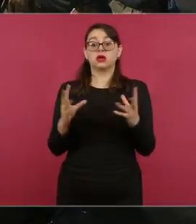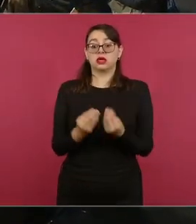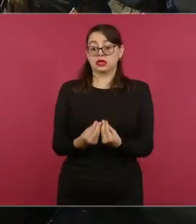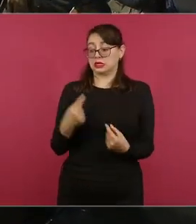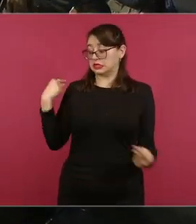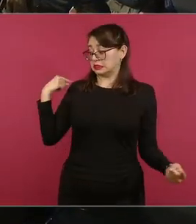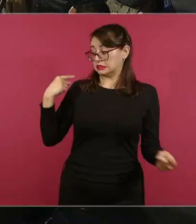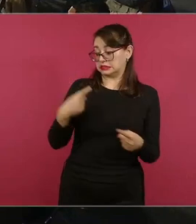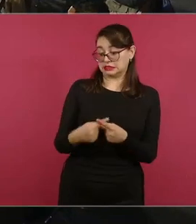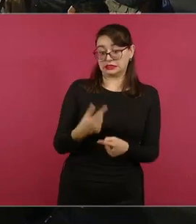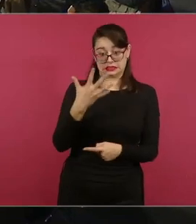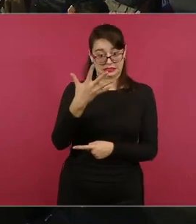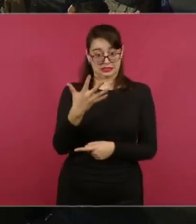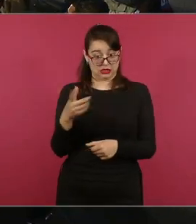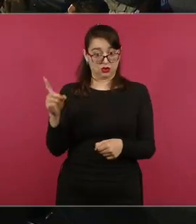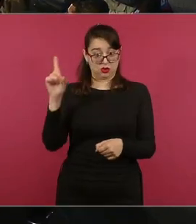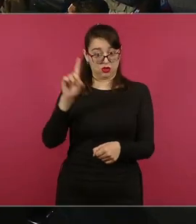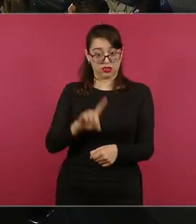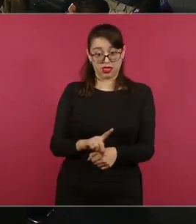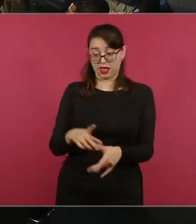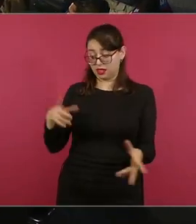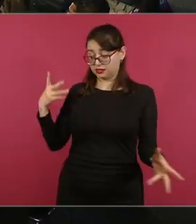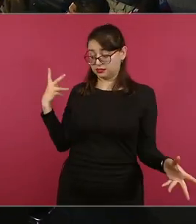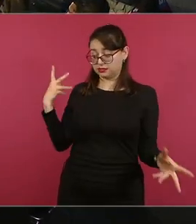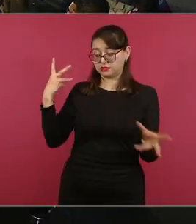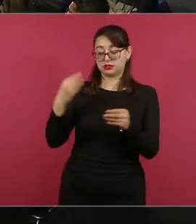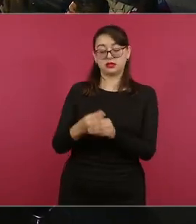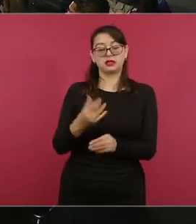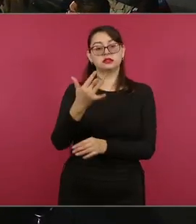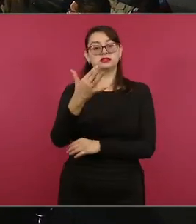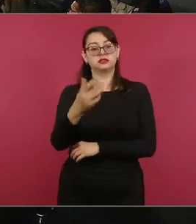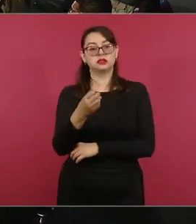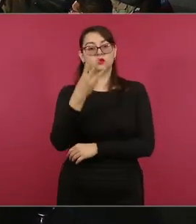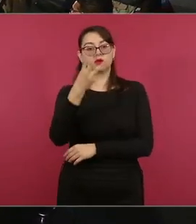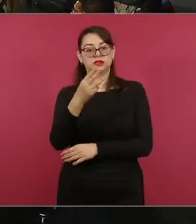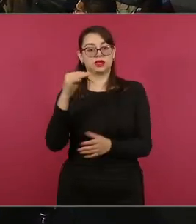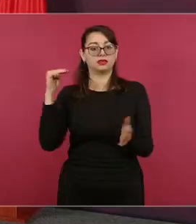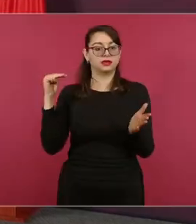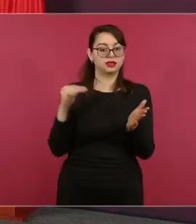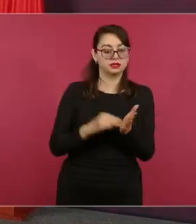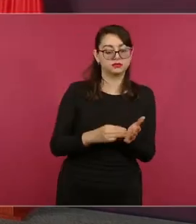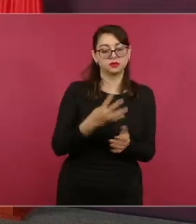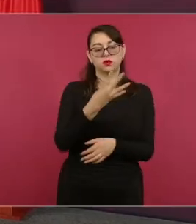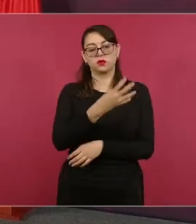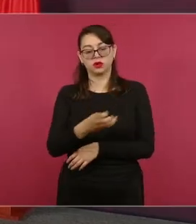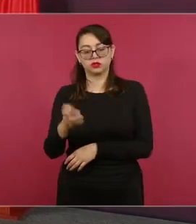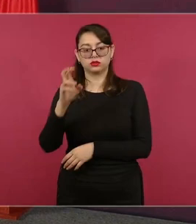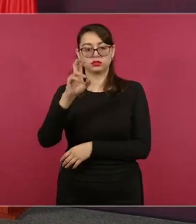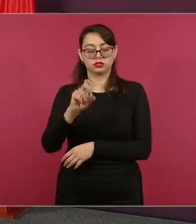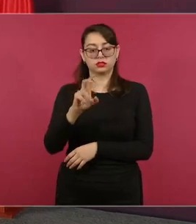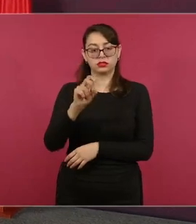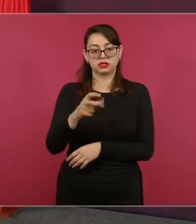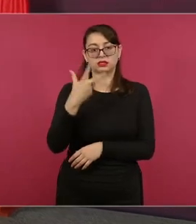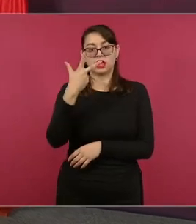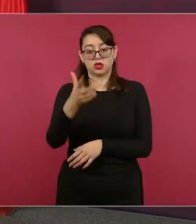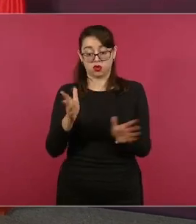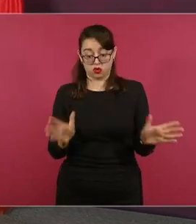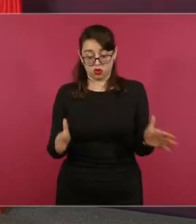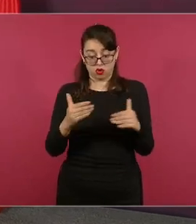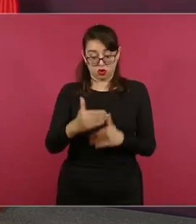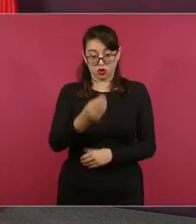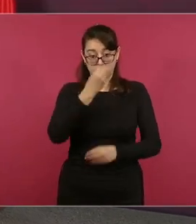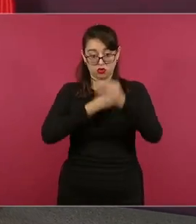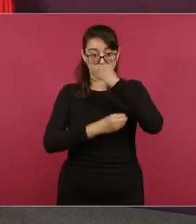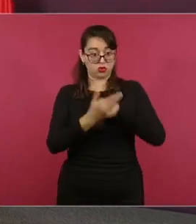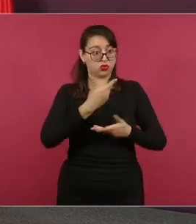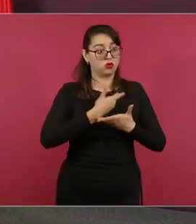días que llevamos en operación, de cincuenta y tres mil cuatrocientas ochenta y ocho despensas distribuidas,